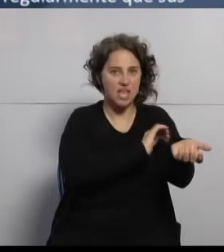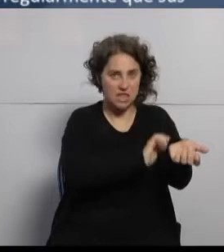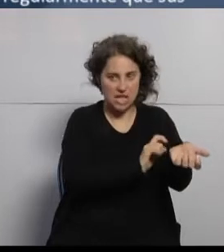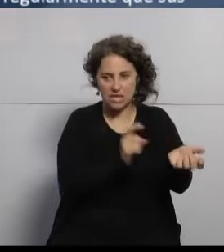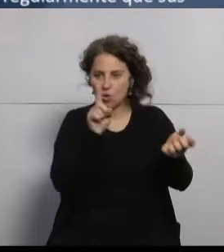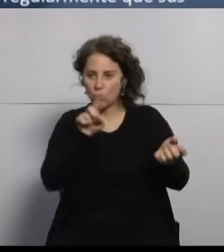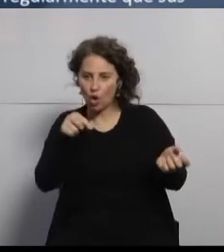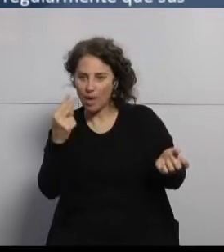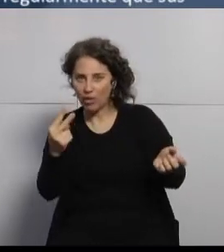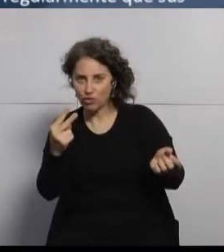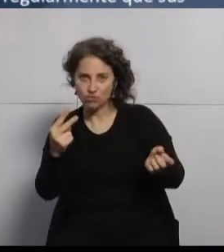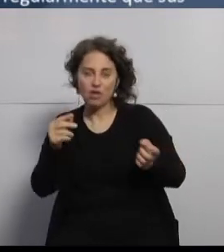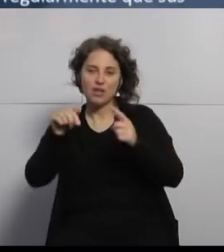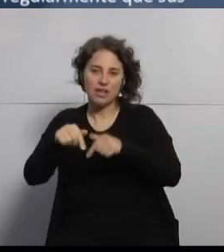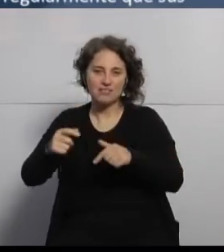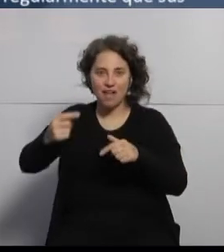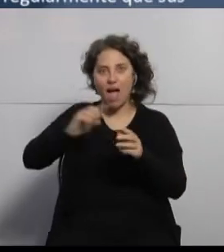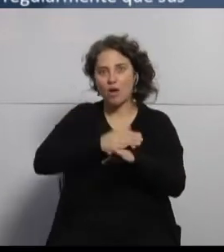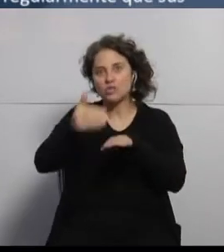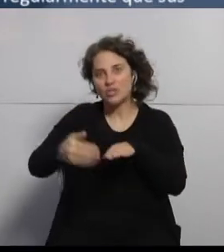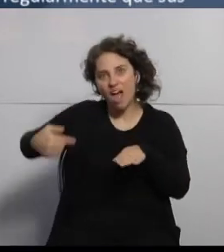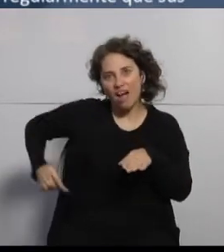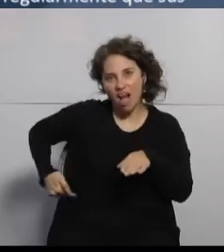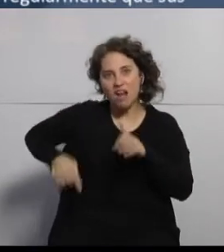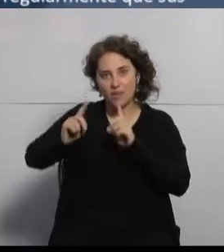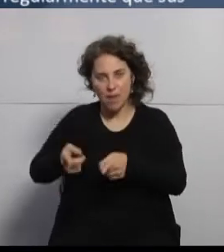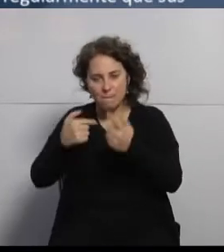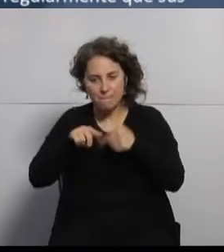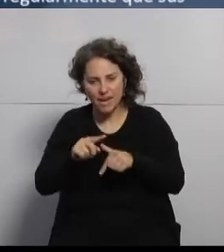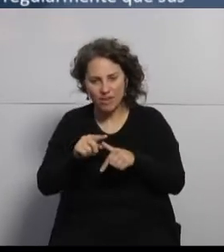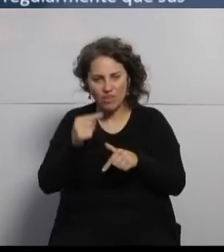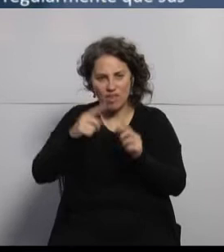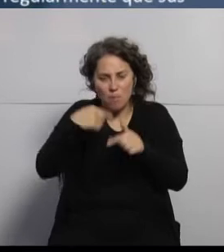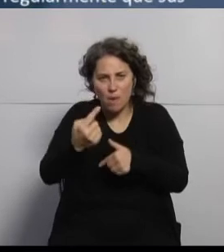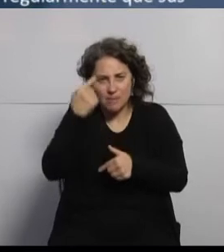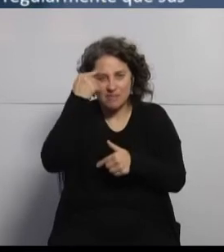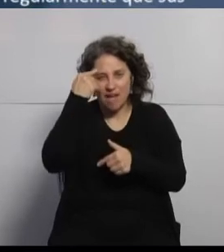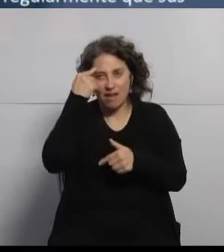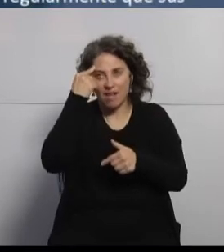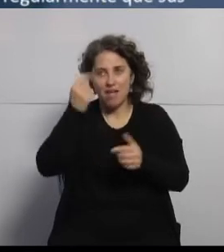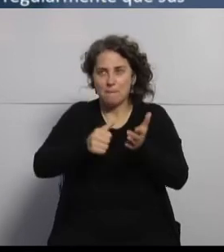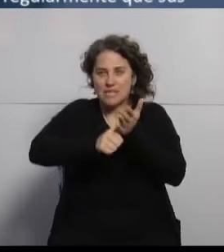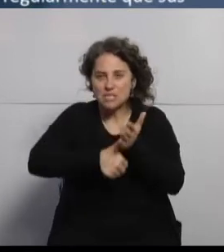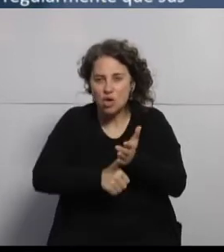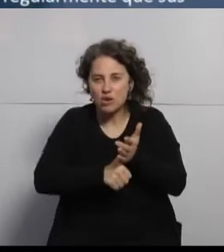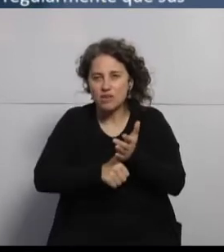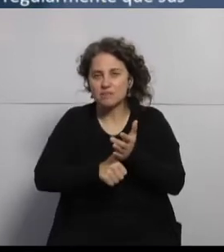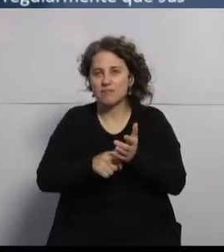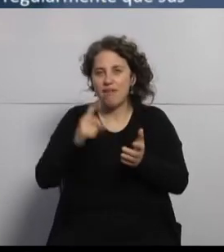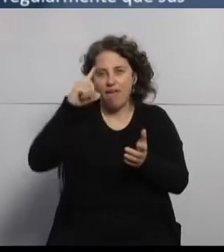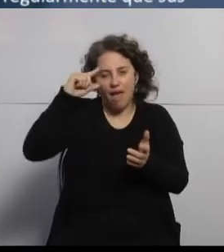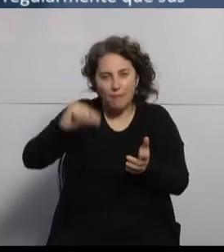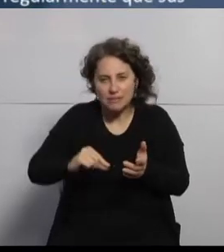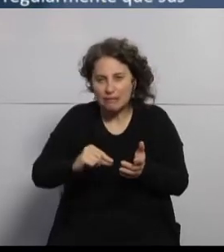la parte financiera es extremadamente alto. Sin hablar en los temas de pensiones, incapacidades y obviamente